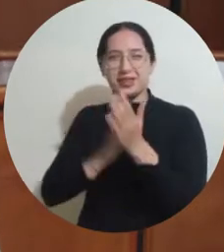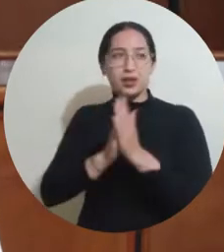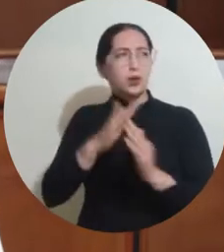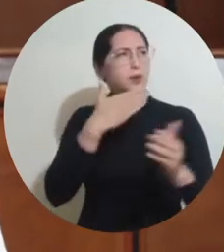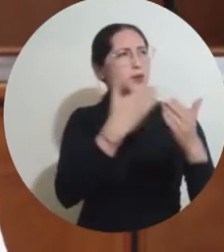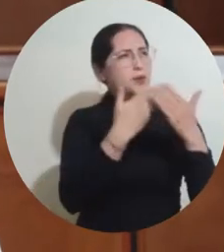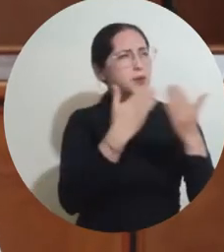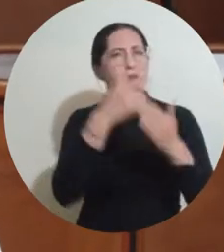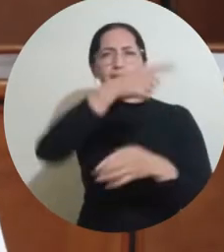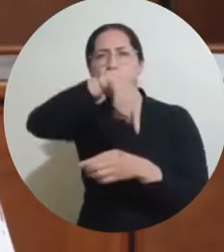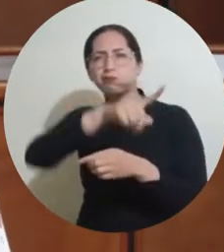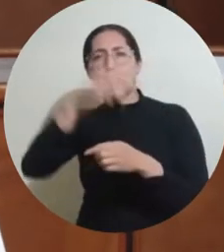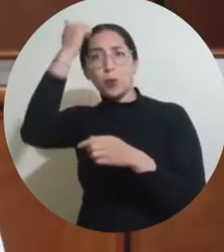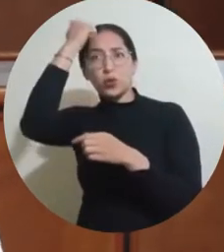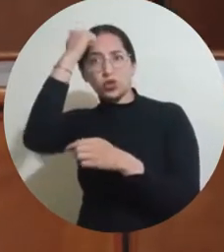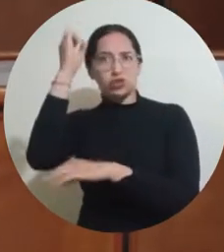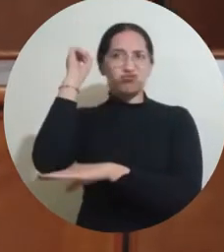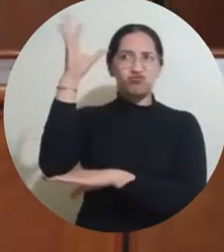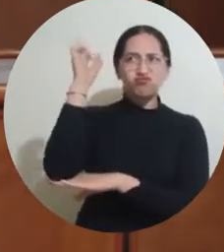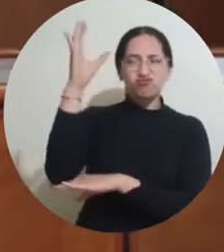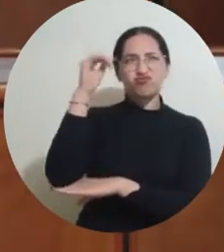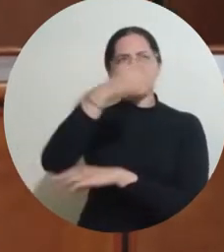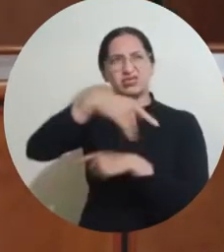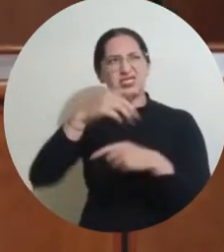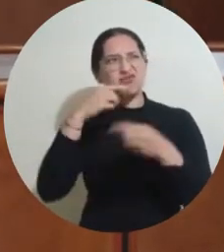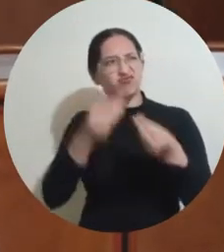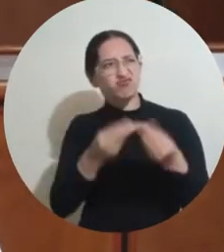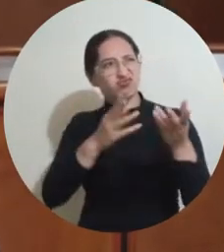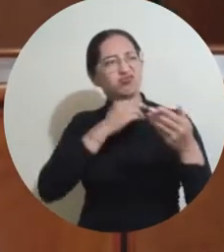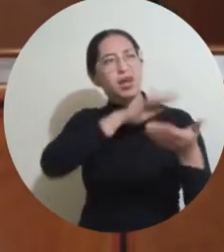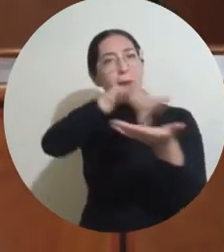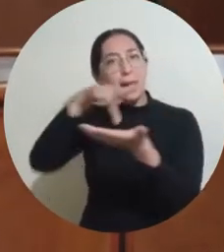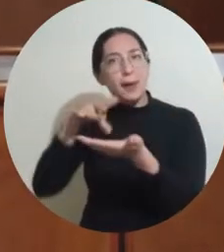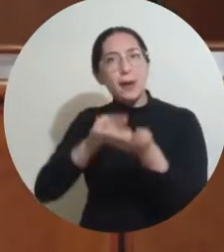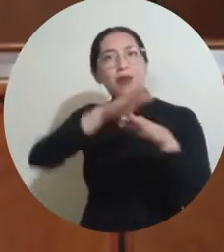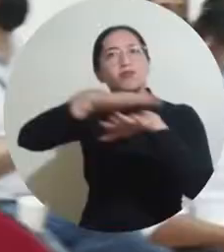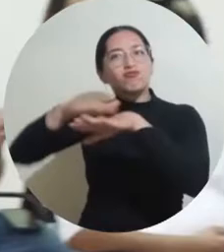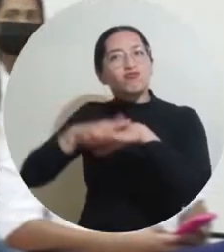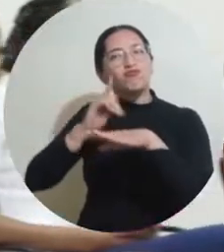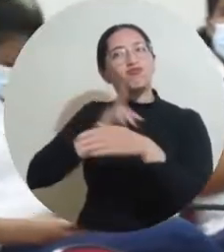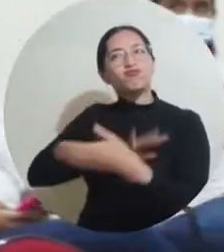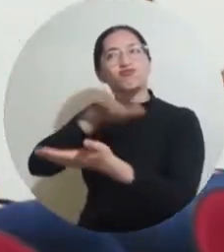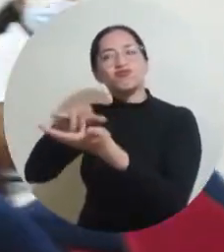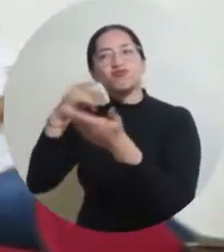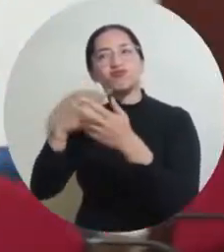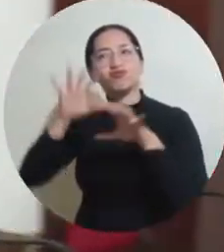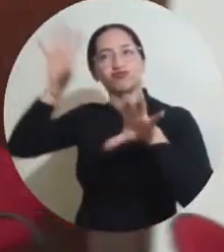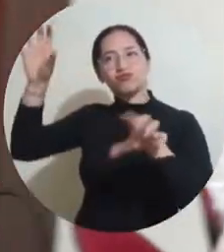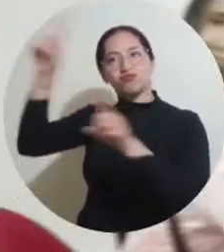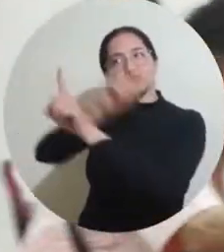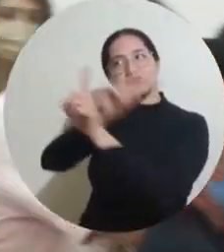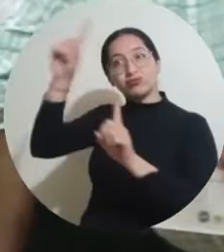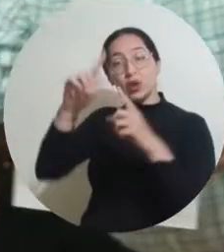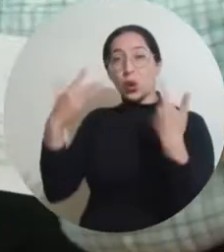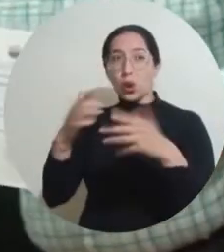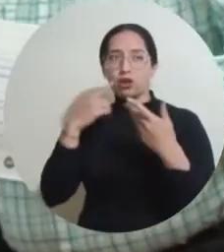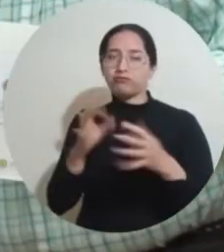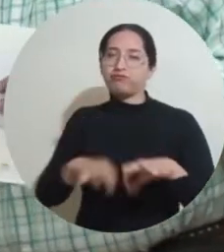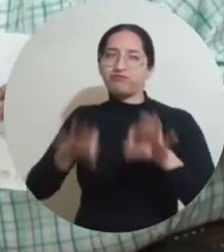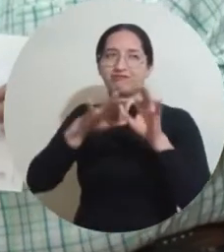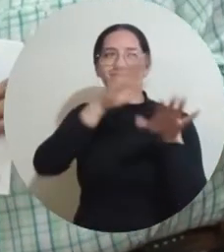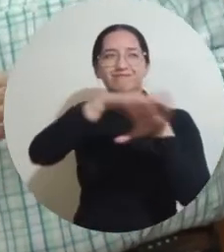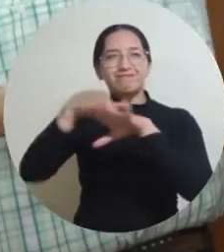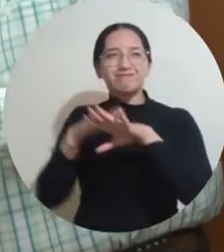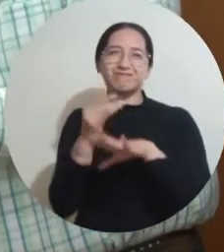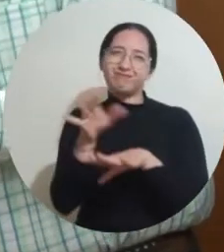oportunidad que se le dio a los docentes catedráticos de participar en esta convocatoria. Es como motivar también a los maestros para que